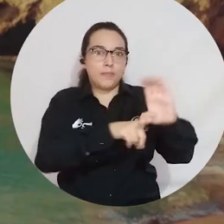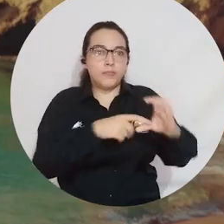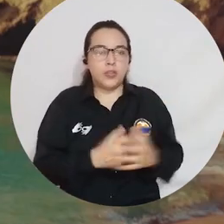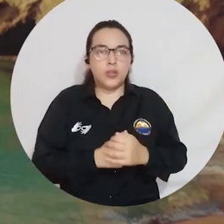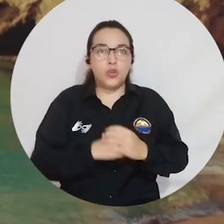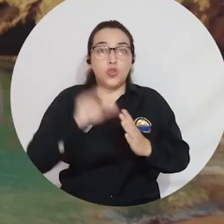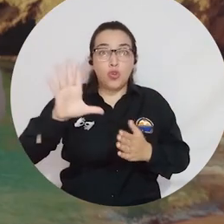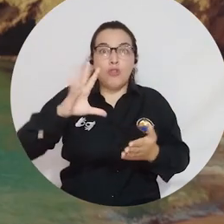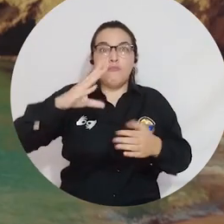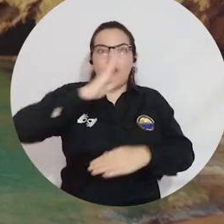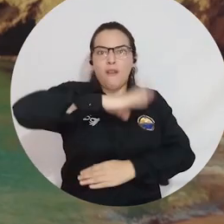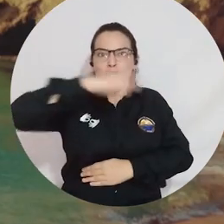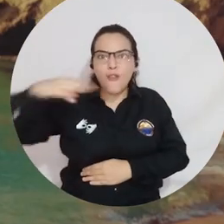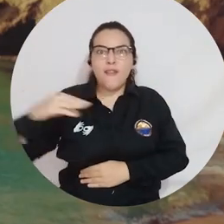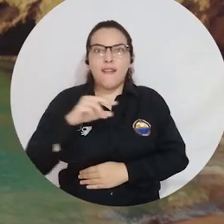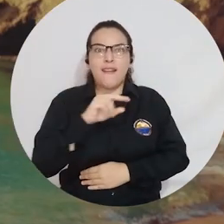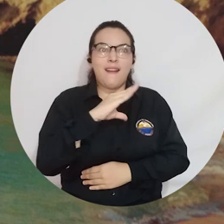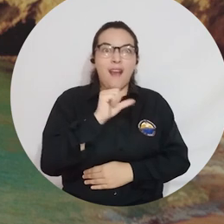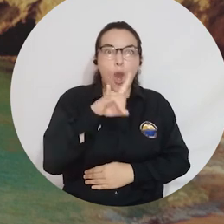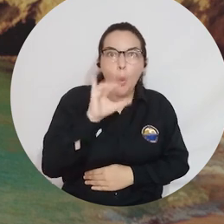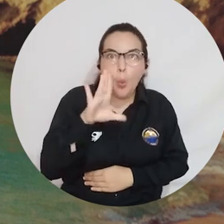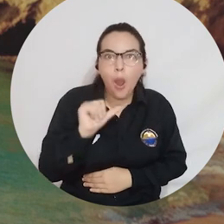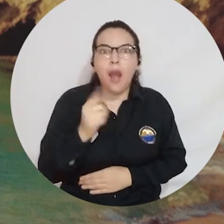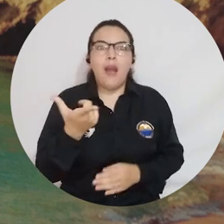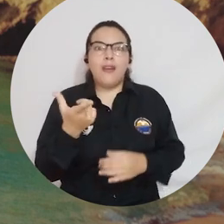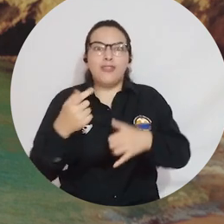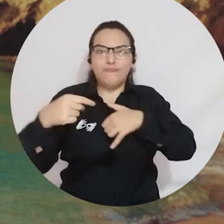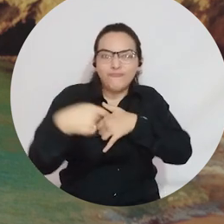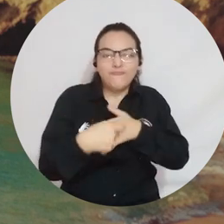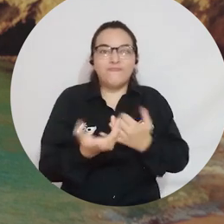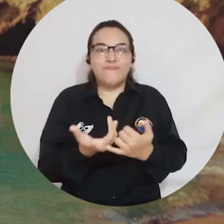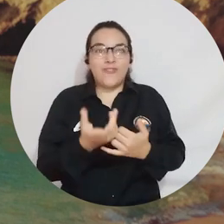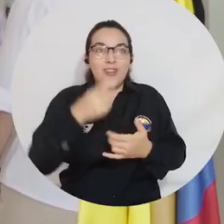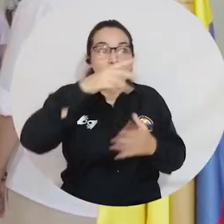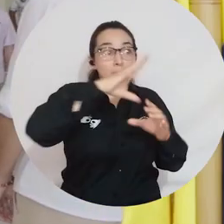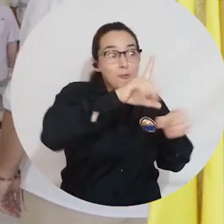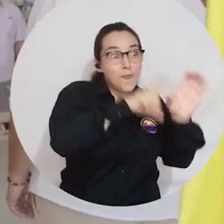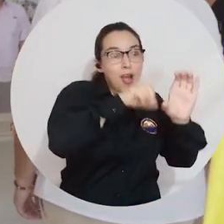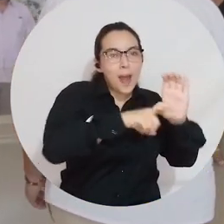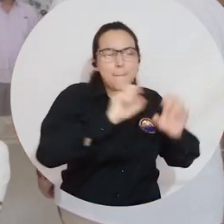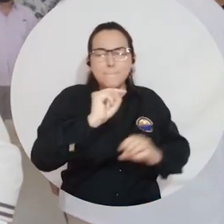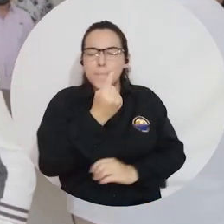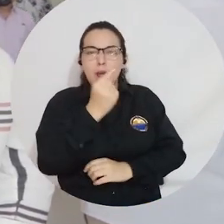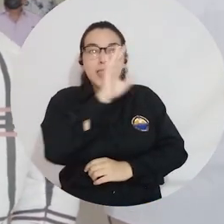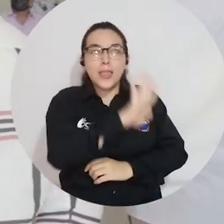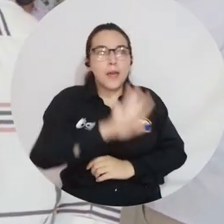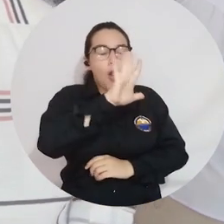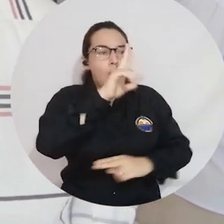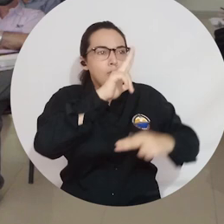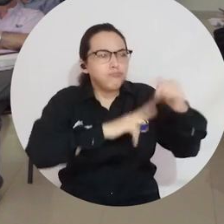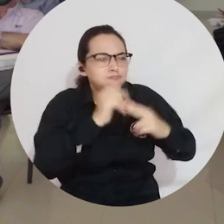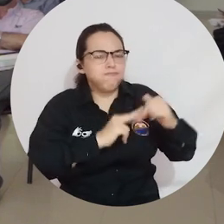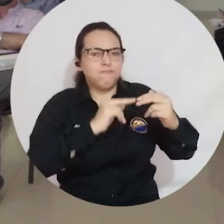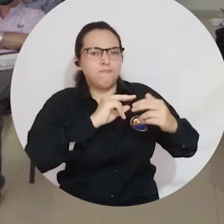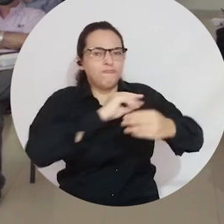Junto con Antioquia, con Valle del Cauca, con Cundinamarca, la Guajira será uno de los primeros departamentos que construirá,